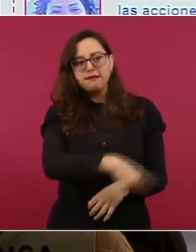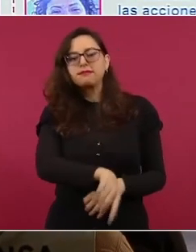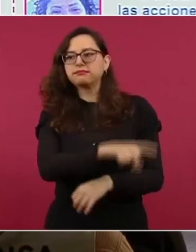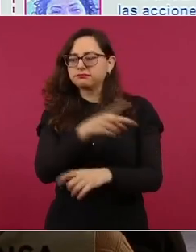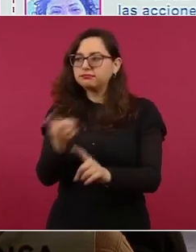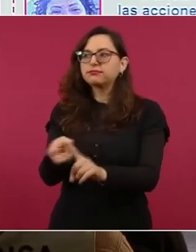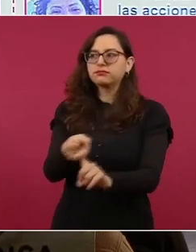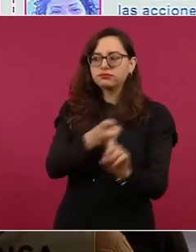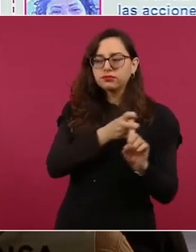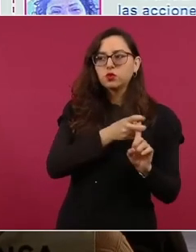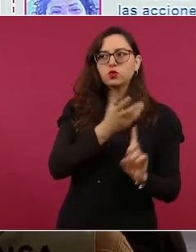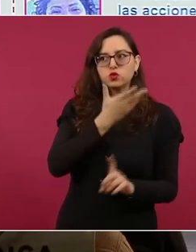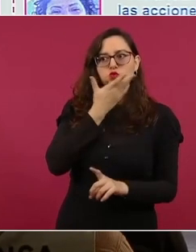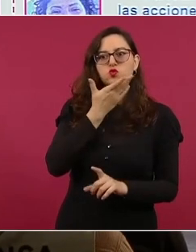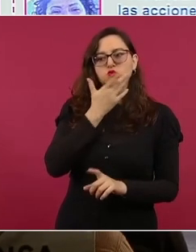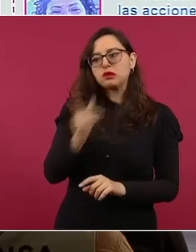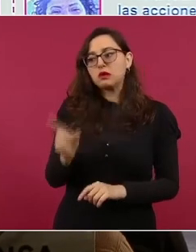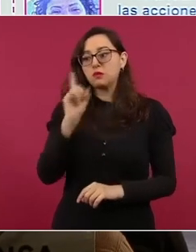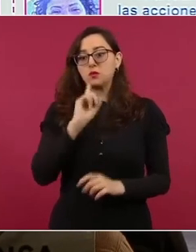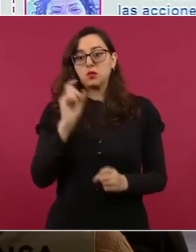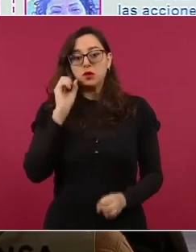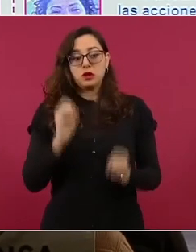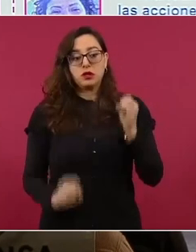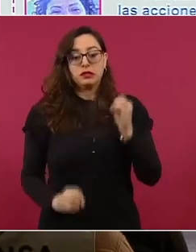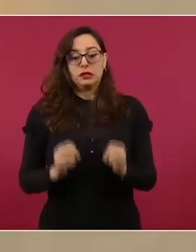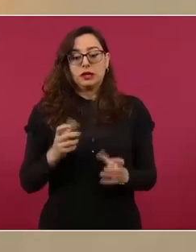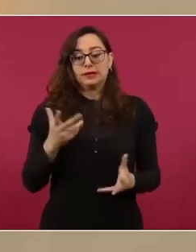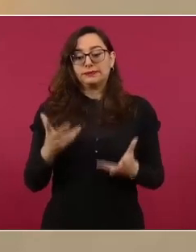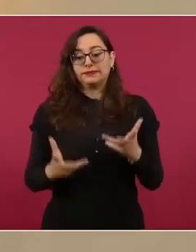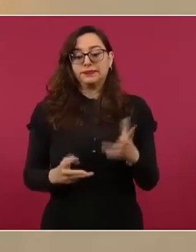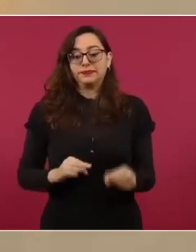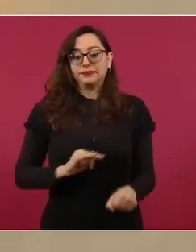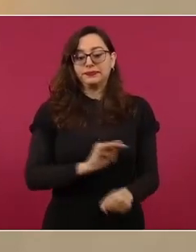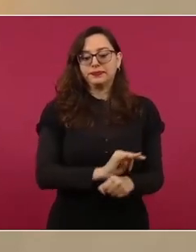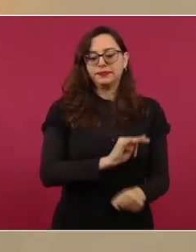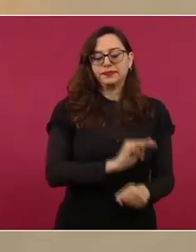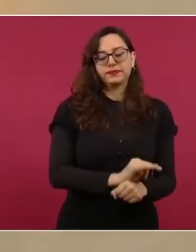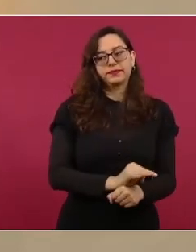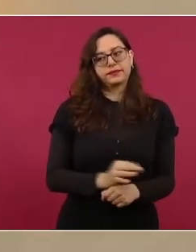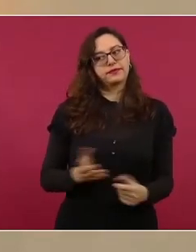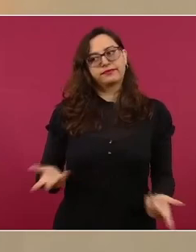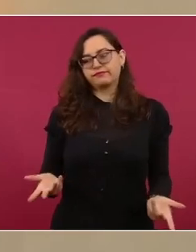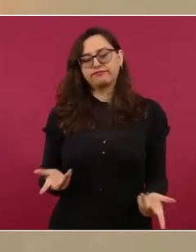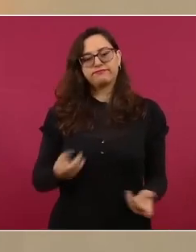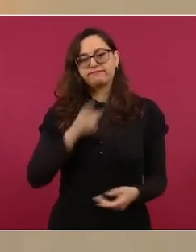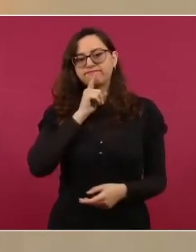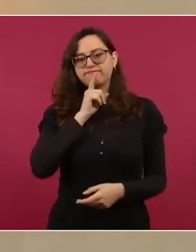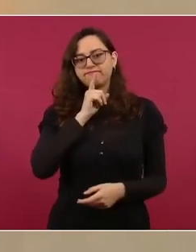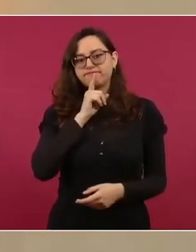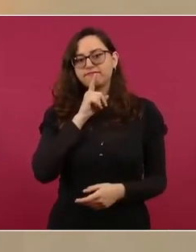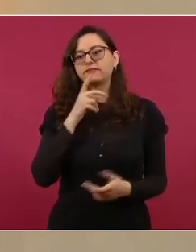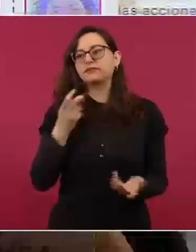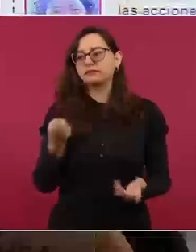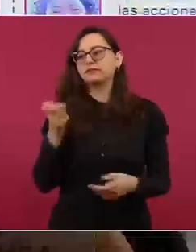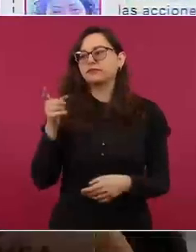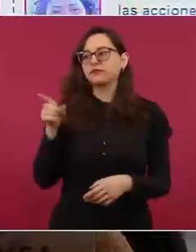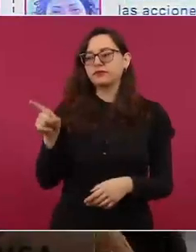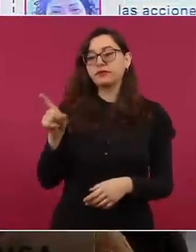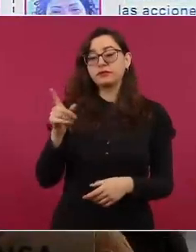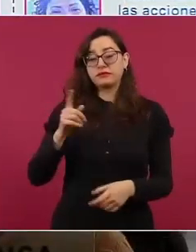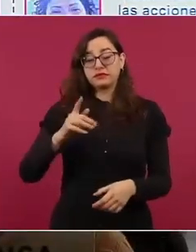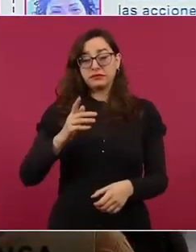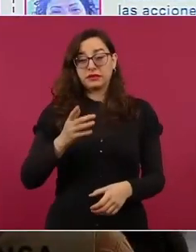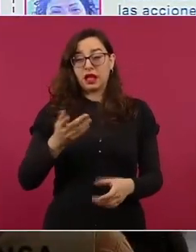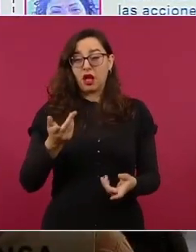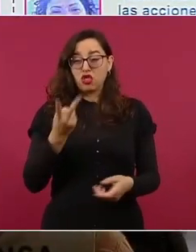punto es que la jueza no vaya a cambiar el fallo que ella misma determinó. Sería un caso de impunidad y efectivamente